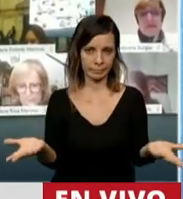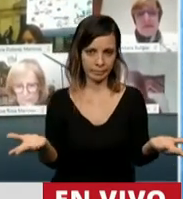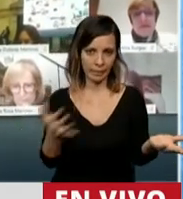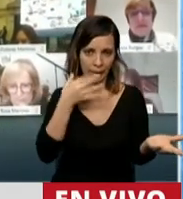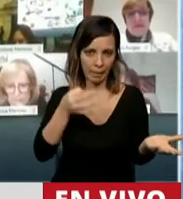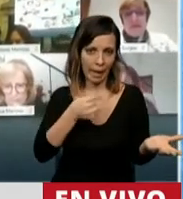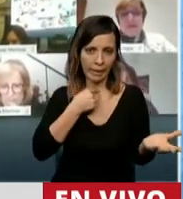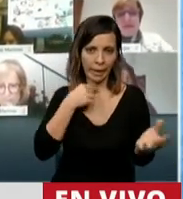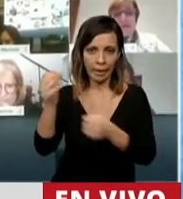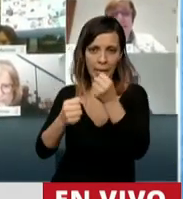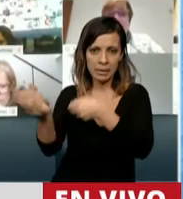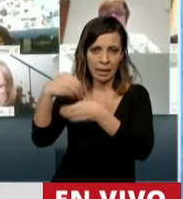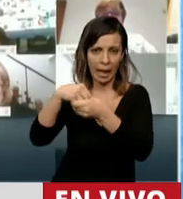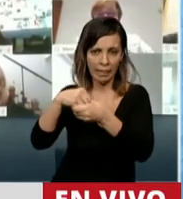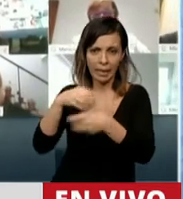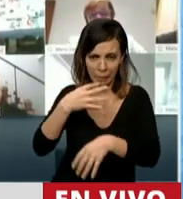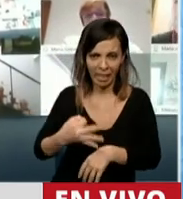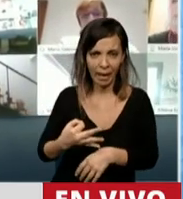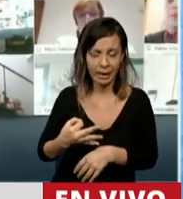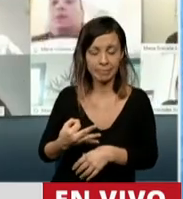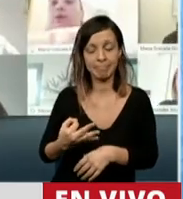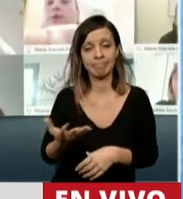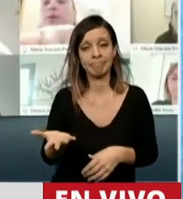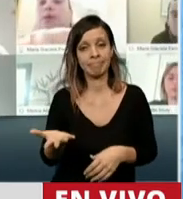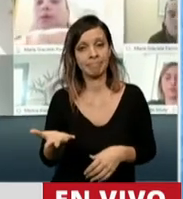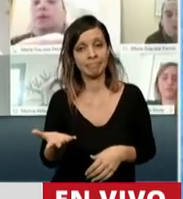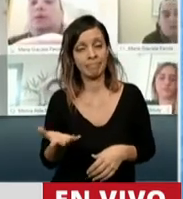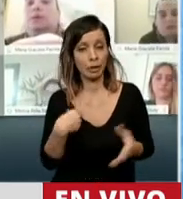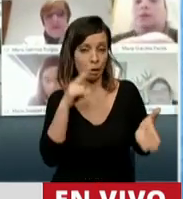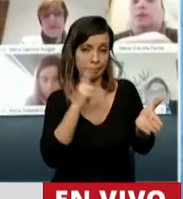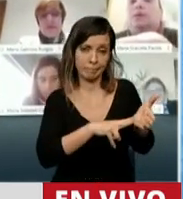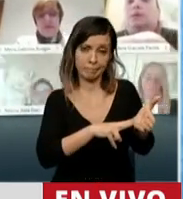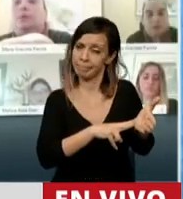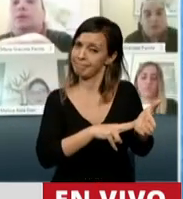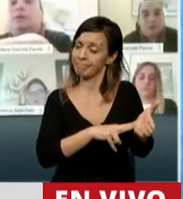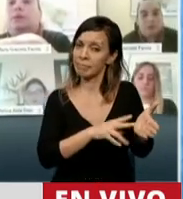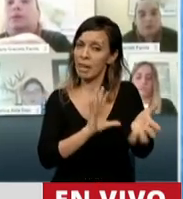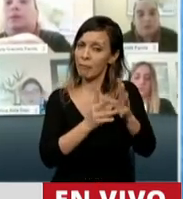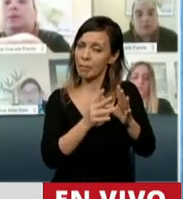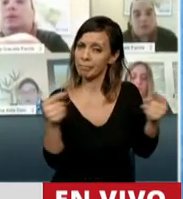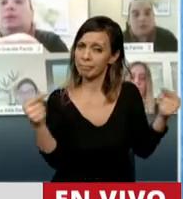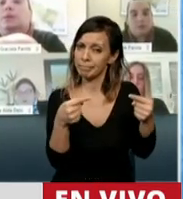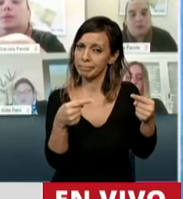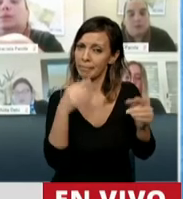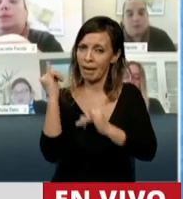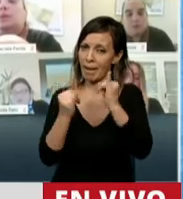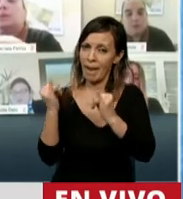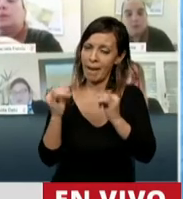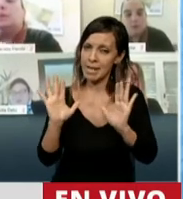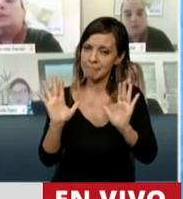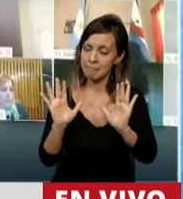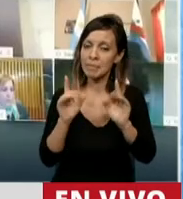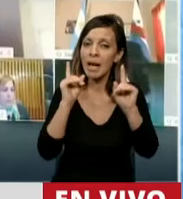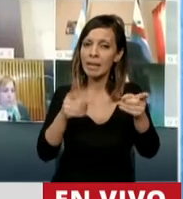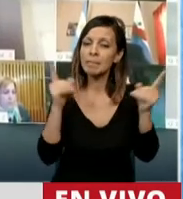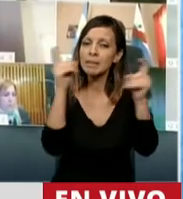empresas grandes se incorporen a la moratoria. La letra del dictamen contradice el discurso. Además, un problema